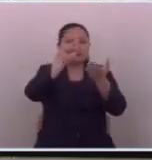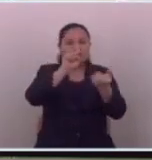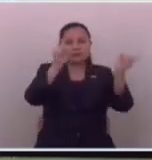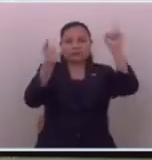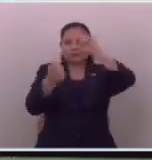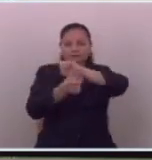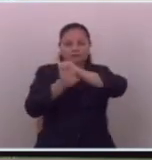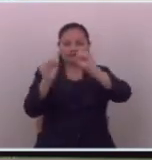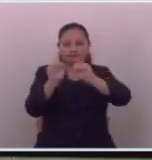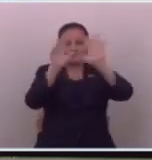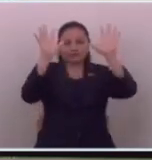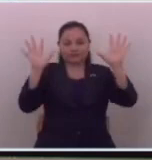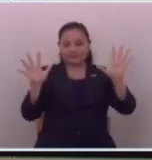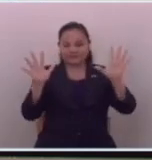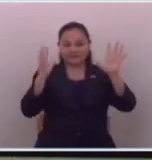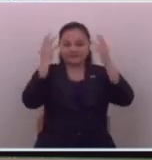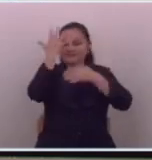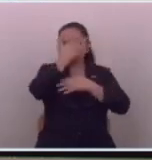¡Disnailandia!